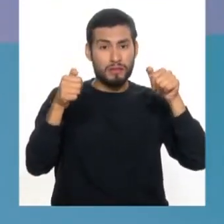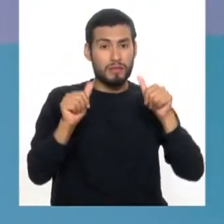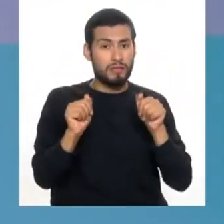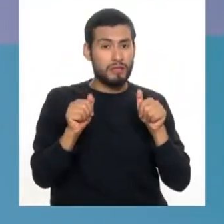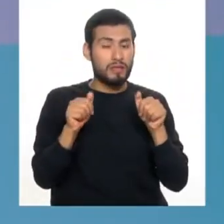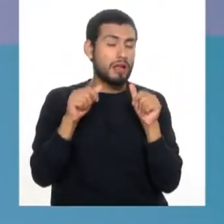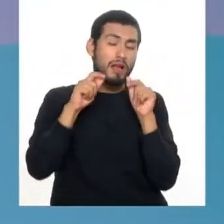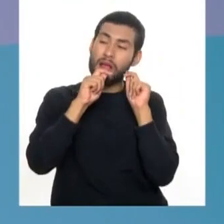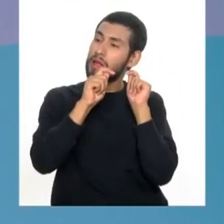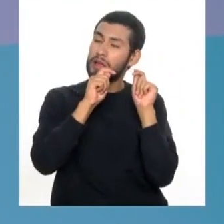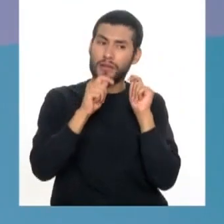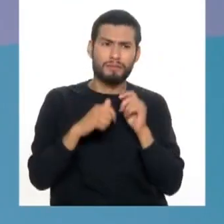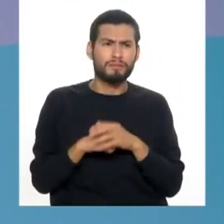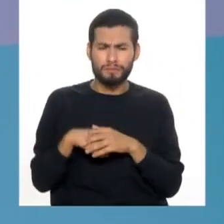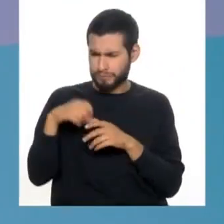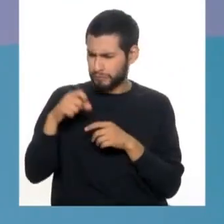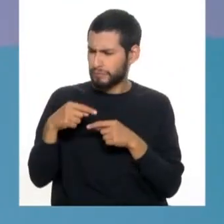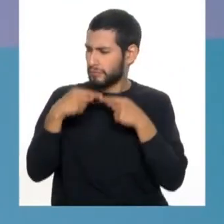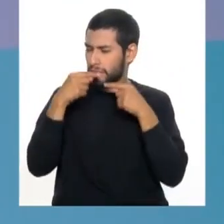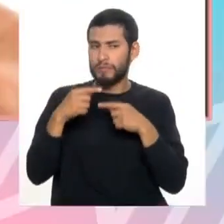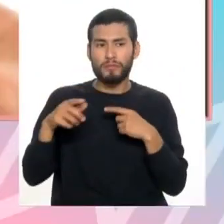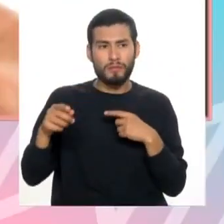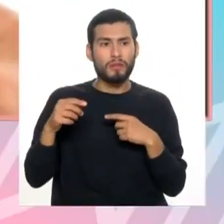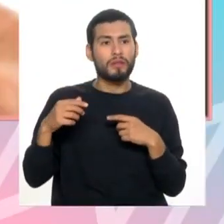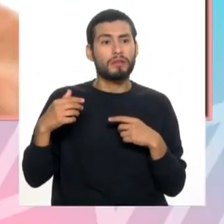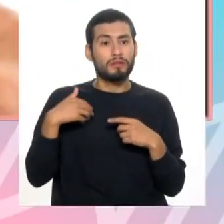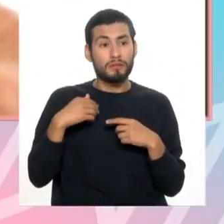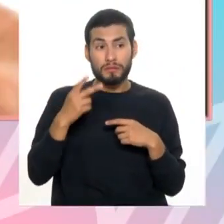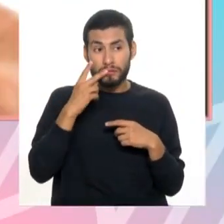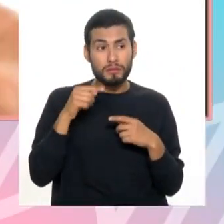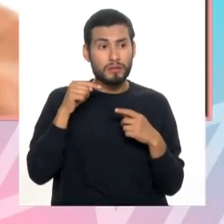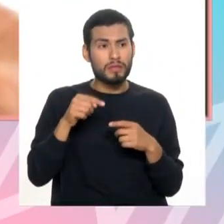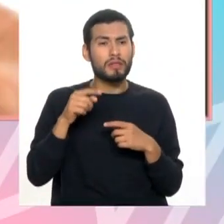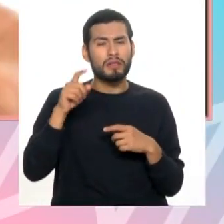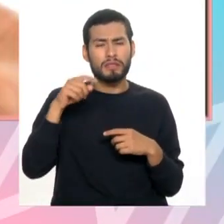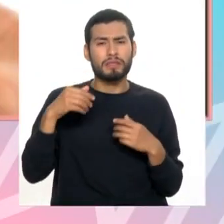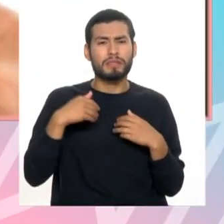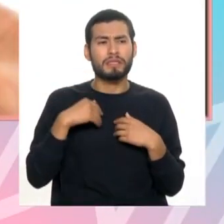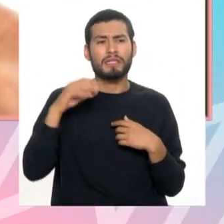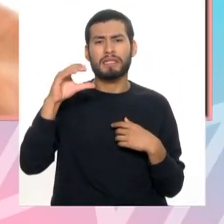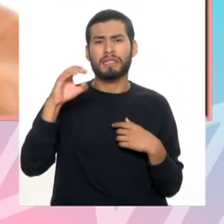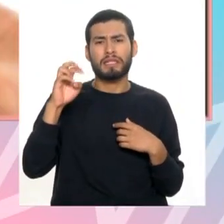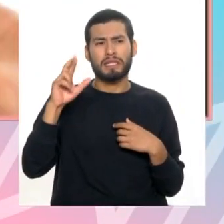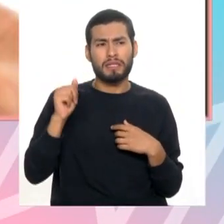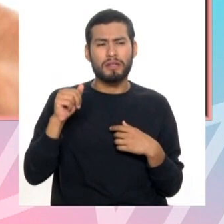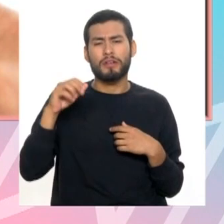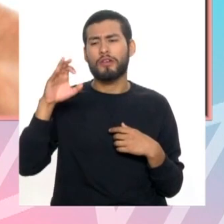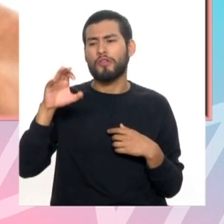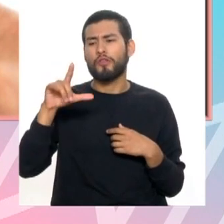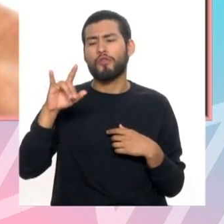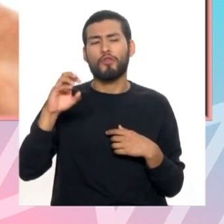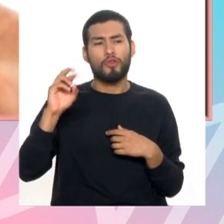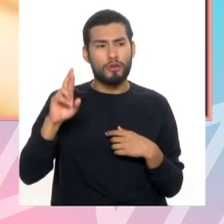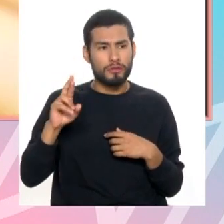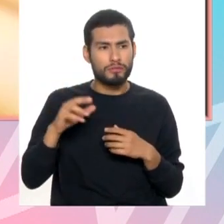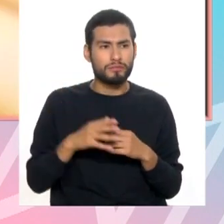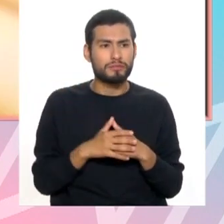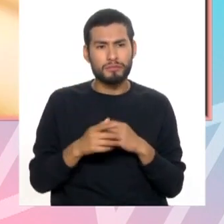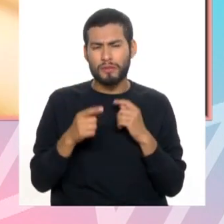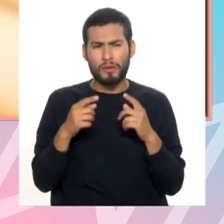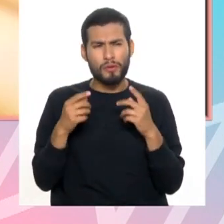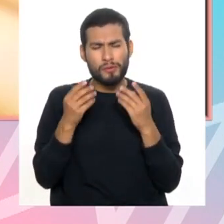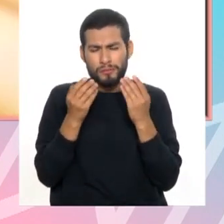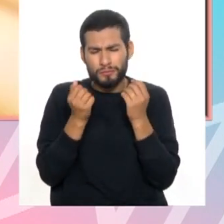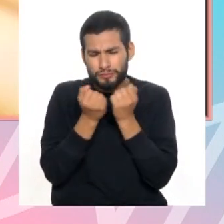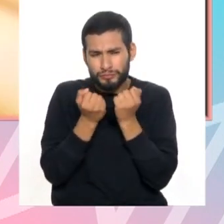entra en un diente? No, si entra. Hay que comprar siempre, ojo, si vas a comprar un hilo dental que tenga cera, cera y flúor. Porque a veces tenemos los dientes muy apiñados,